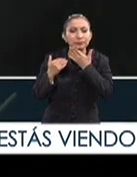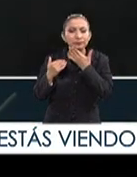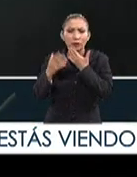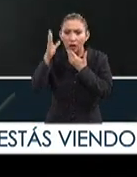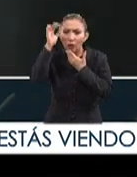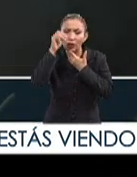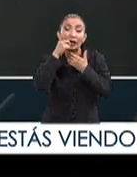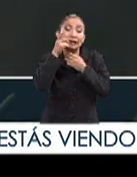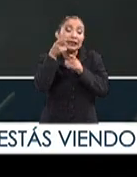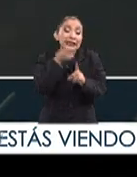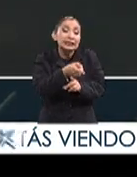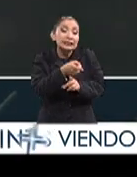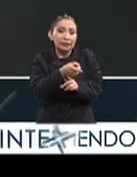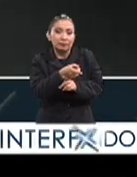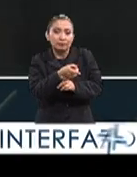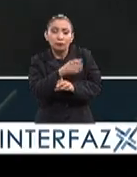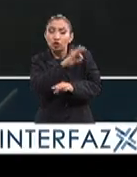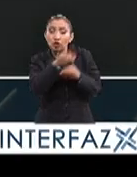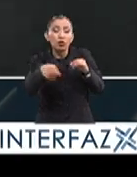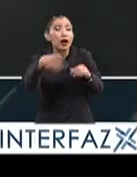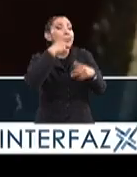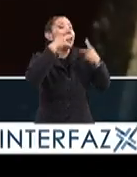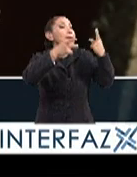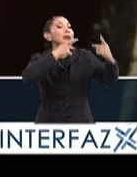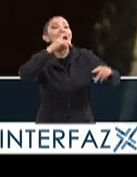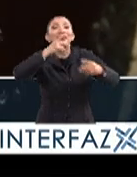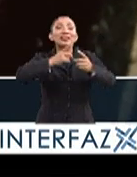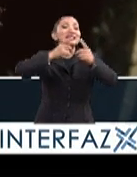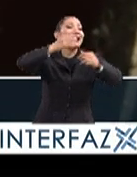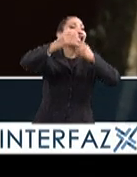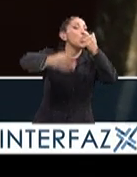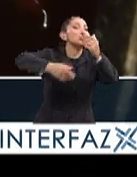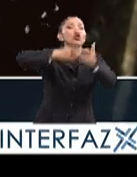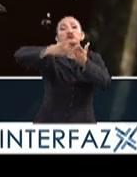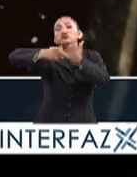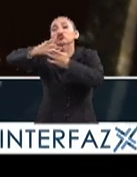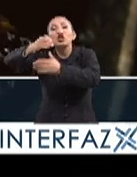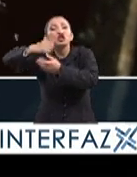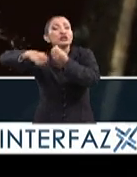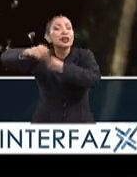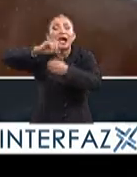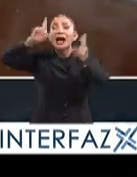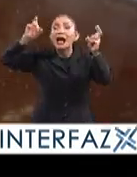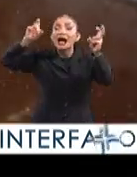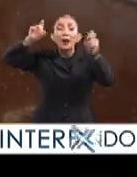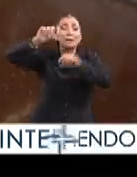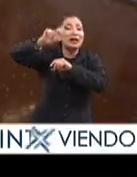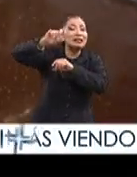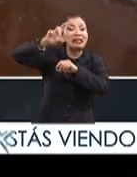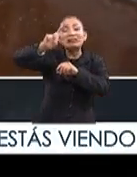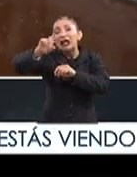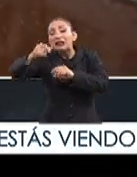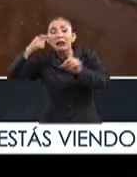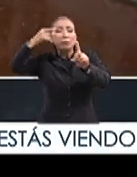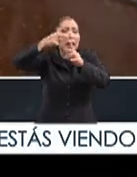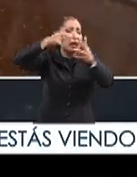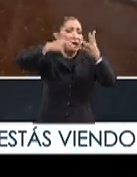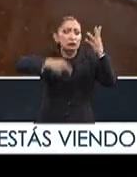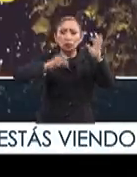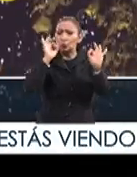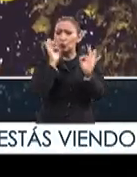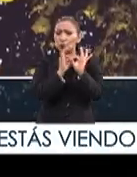Coincido con ella en la parte de que todo el mundo habla hoy en día de desarrollo sostenible. Está la Agenda 2030 de Naciones Unidas con metas bien